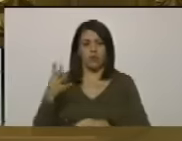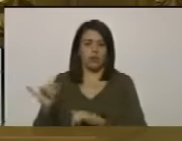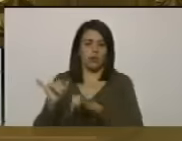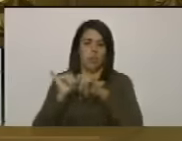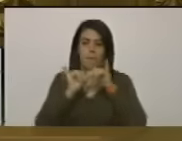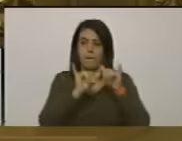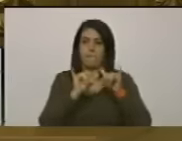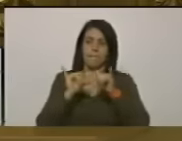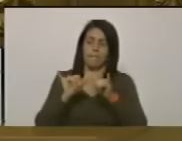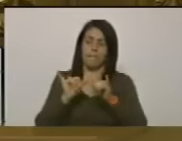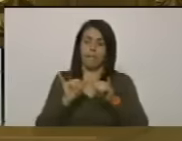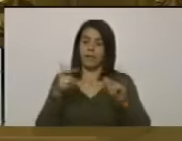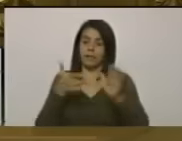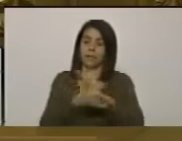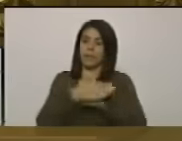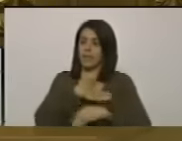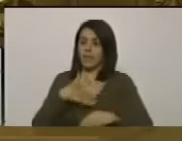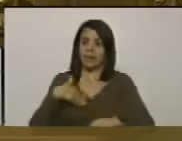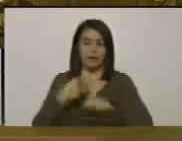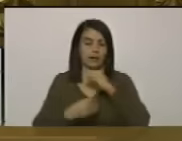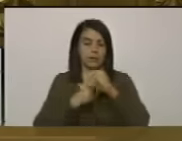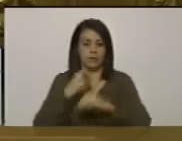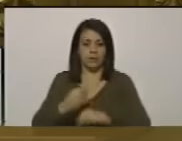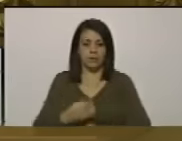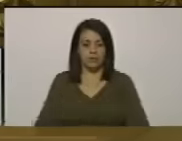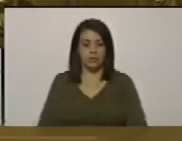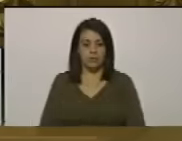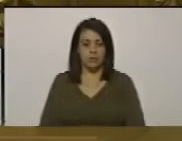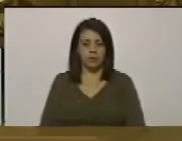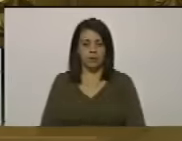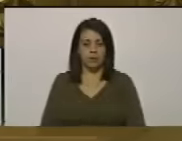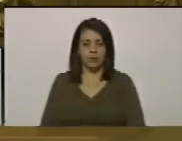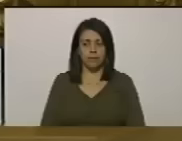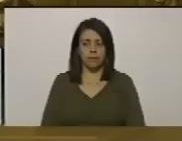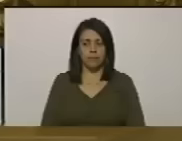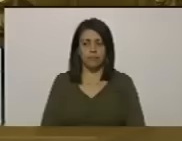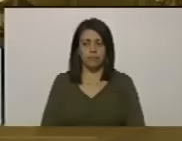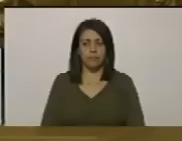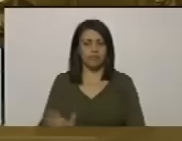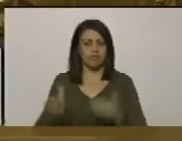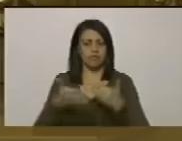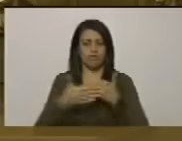que se pretende que cerremos